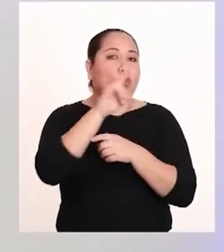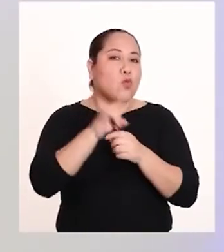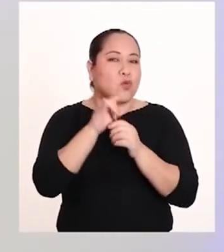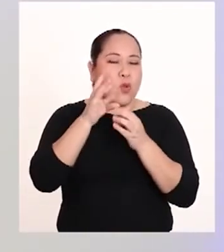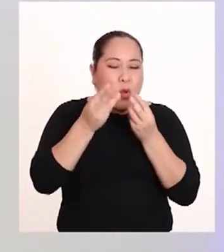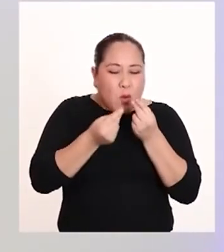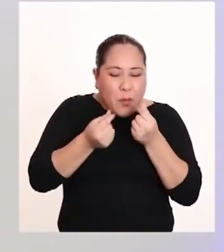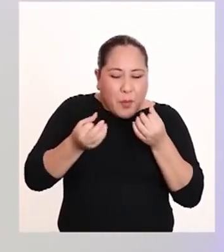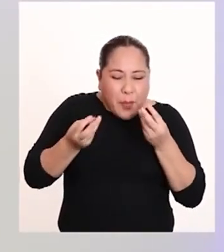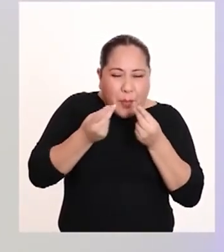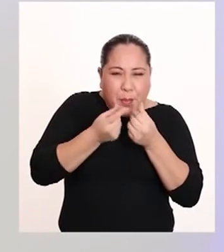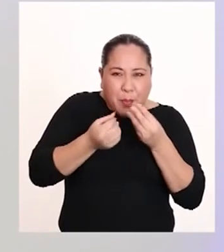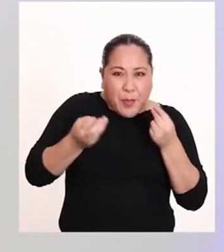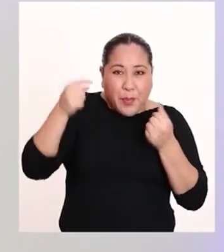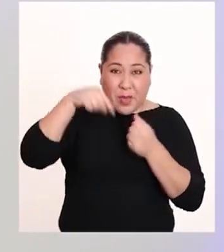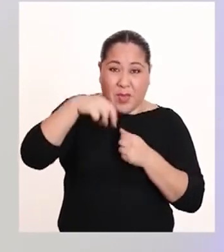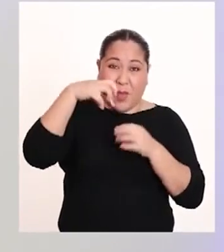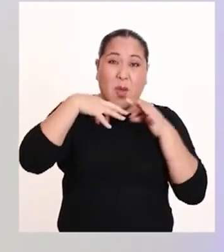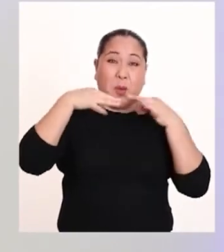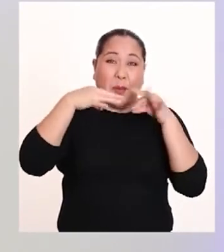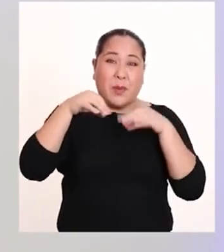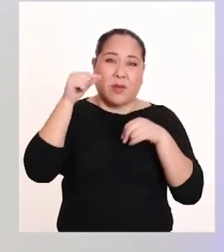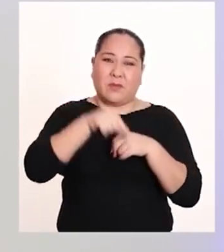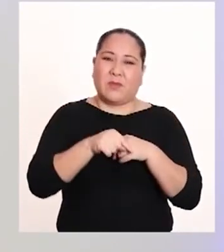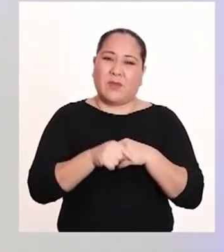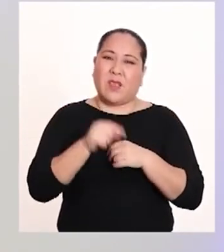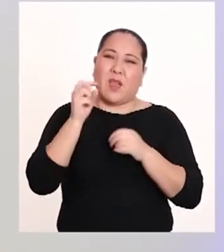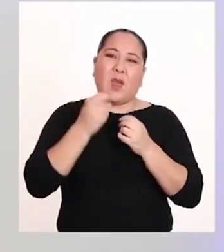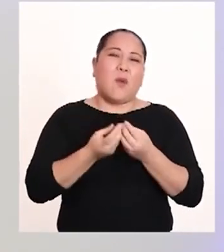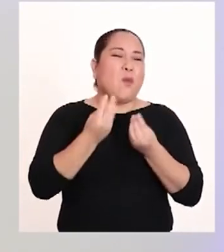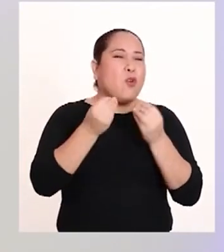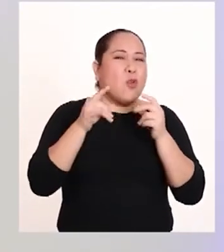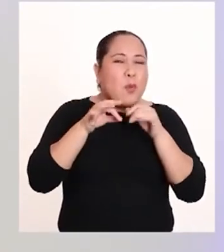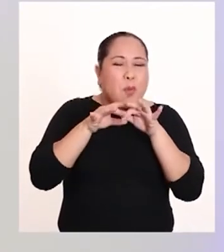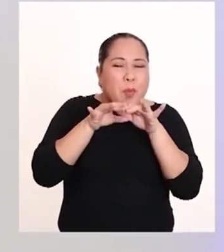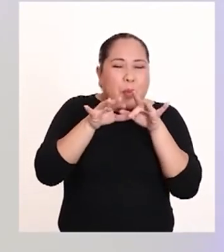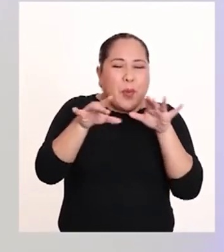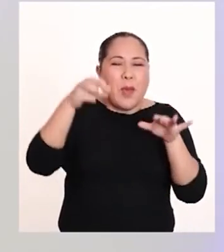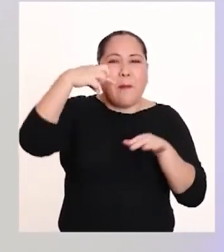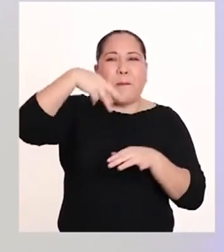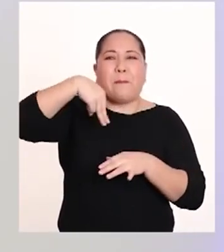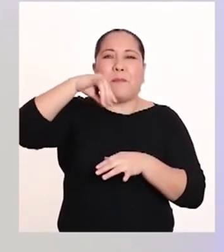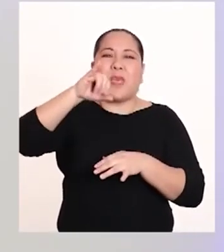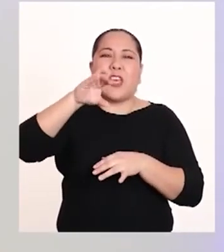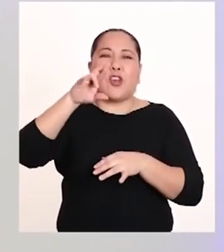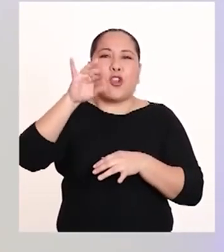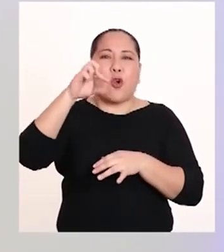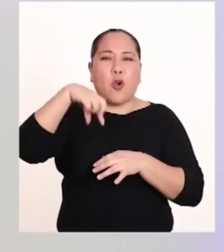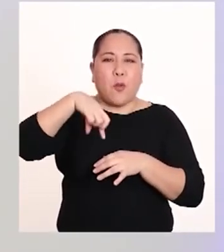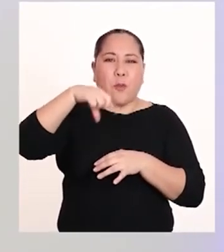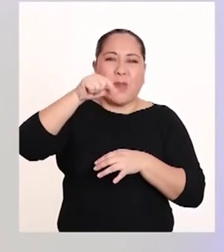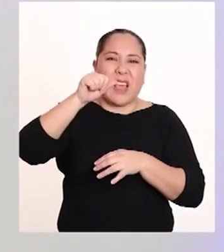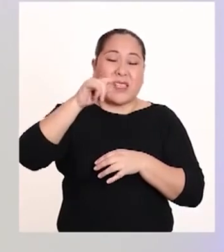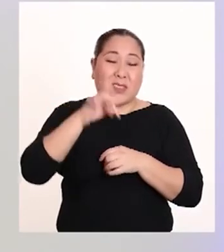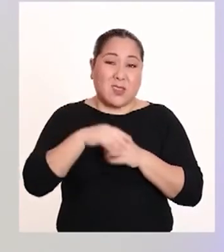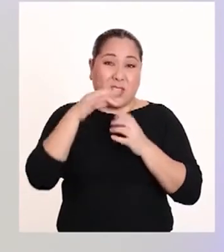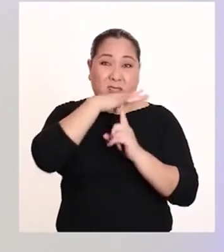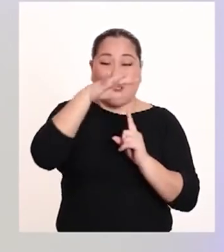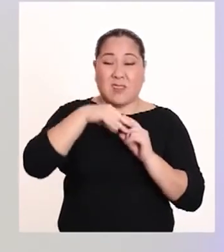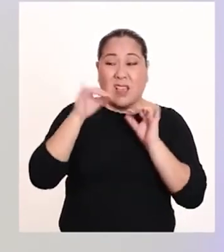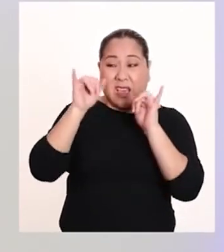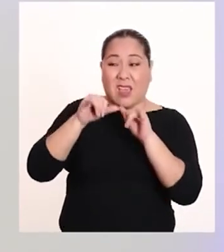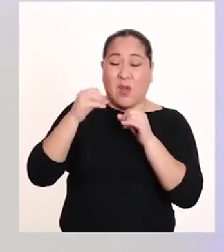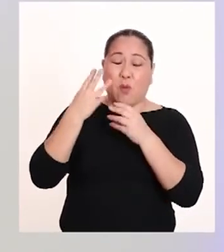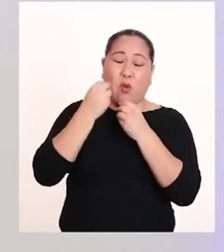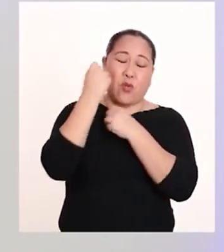uso y degradación de los plásticos ha dado como resultado su amplia distribución de microplásticos en el ambiente, los cuales se han acumulado